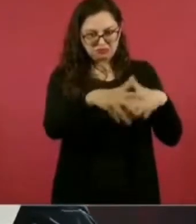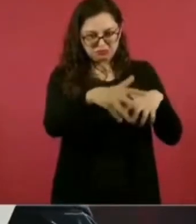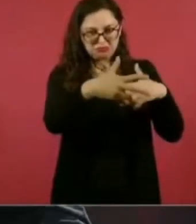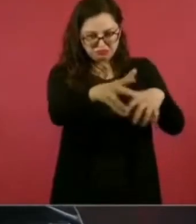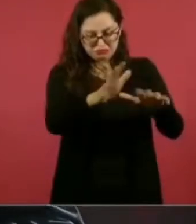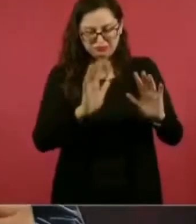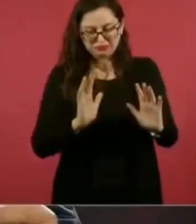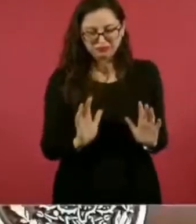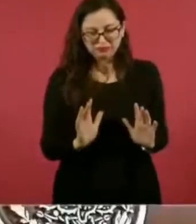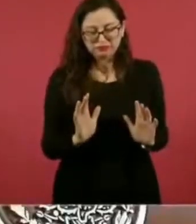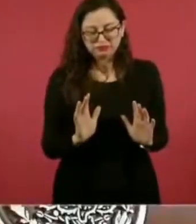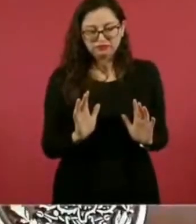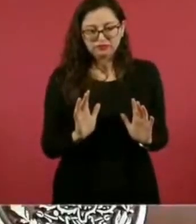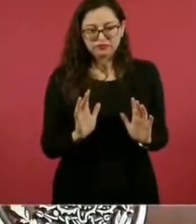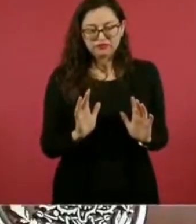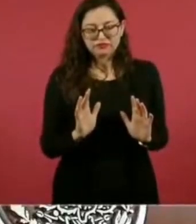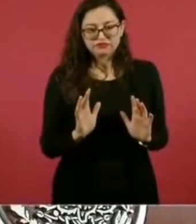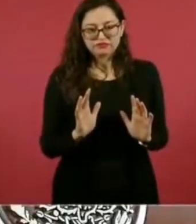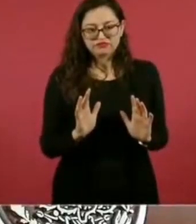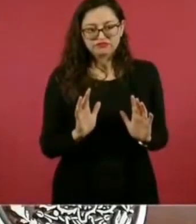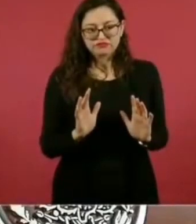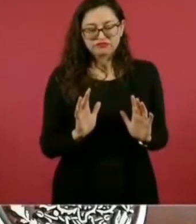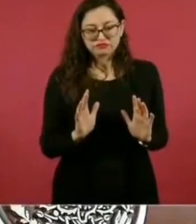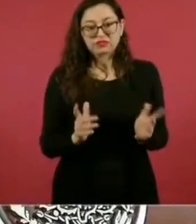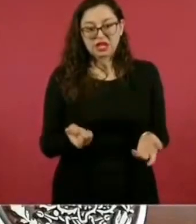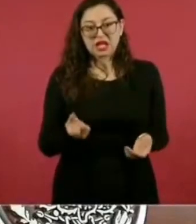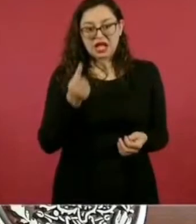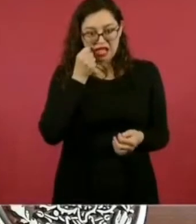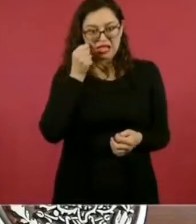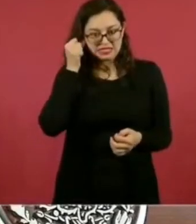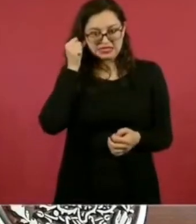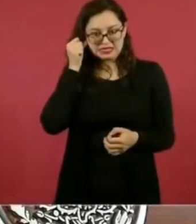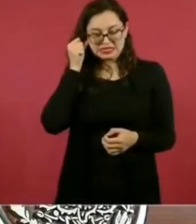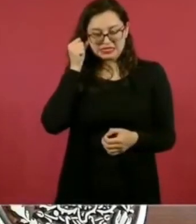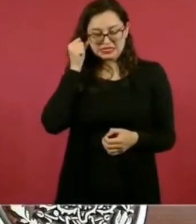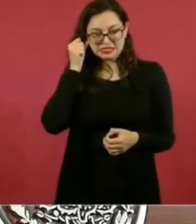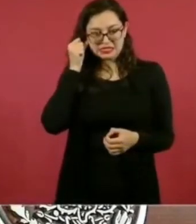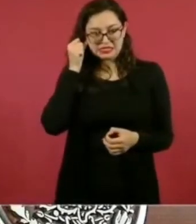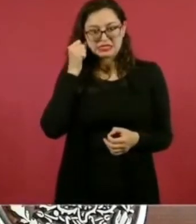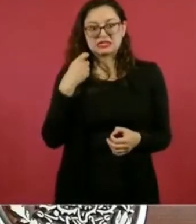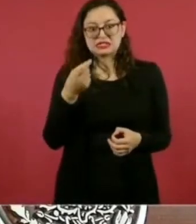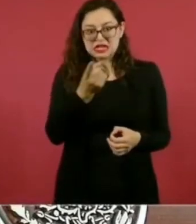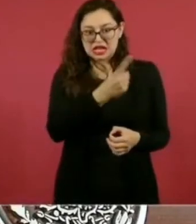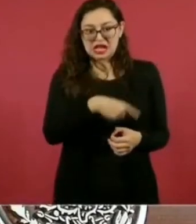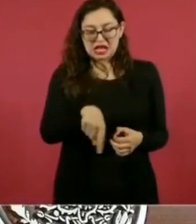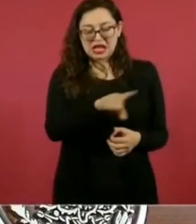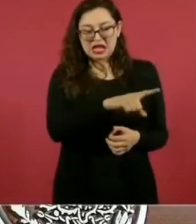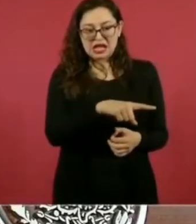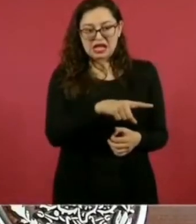están también rodeados